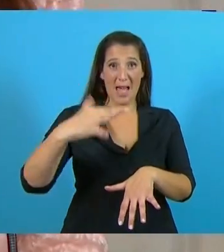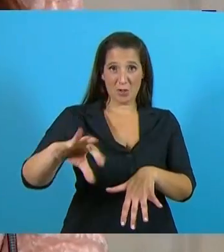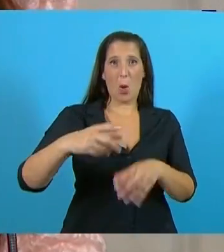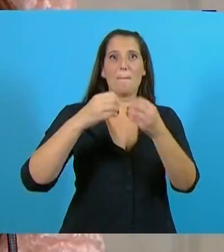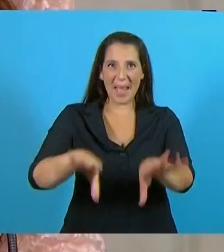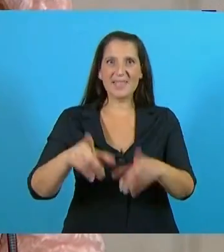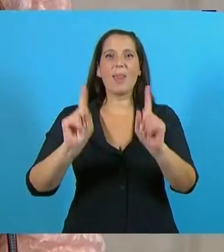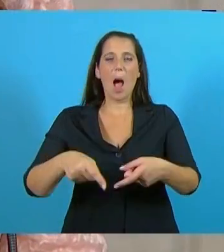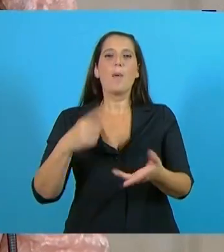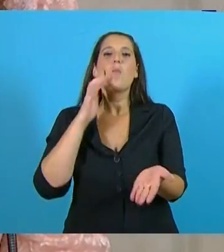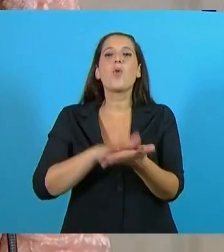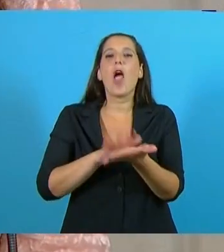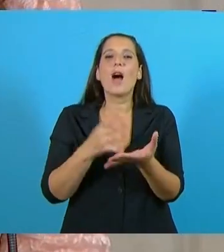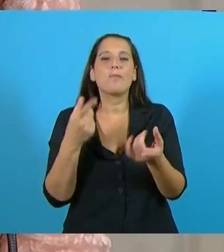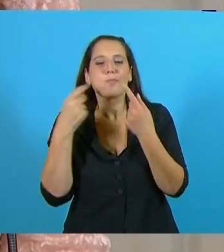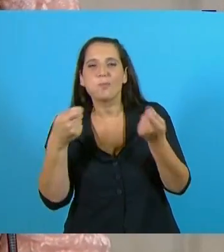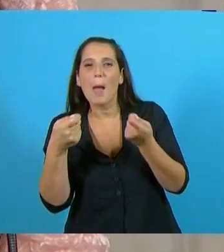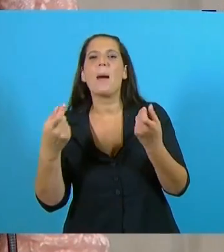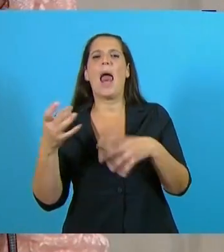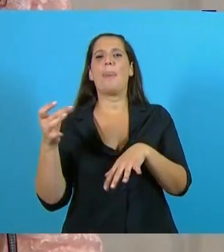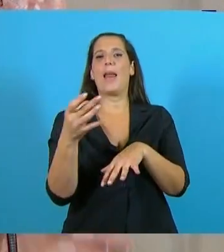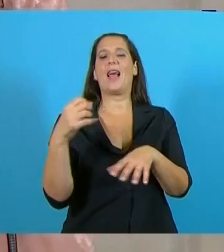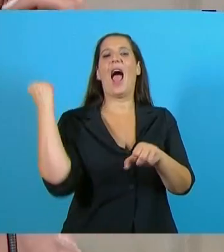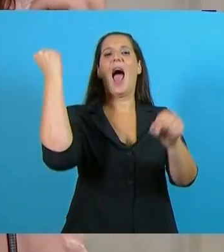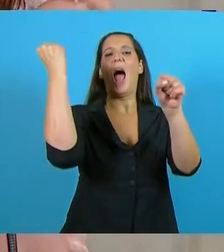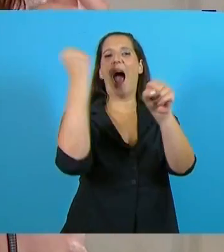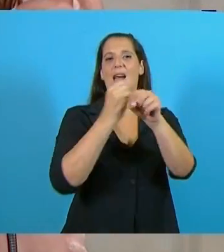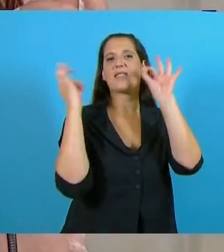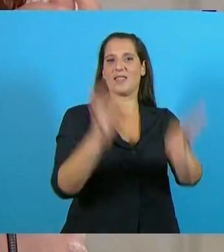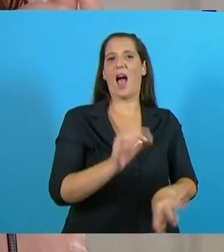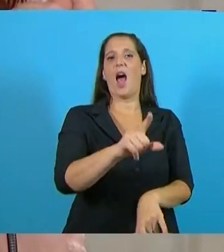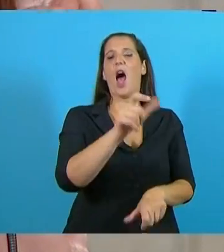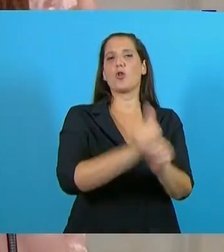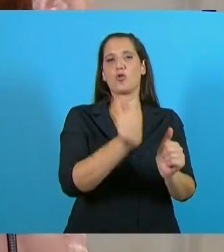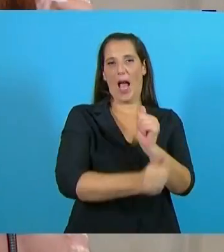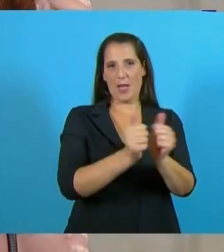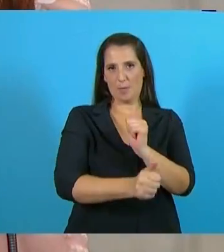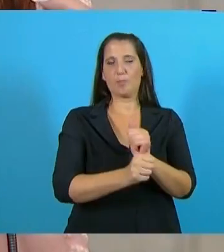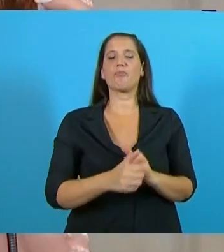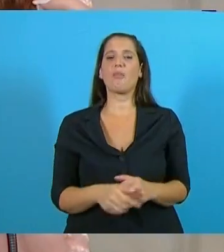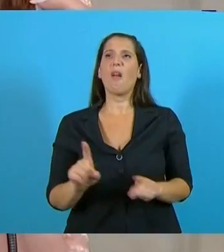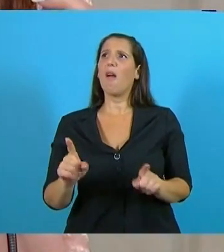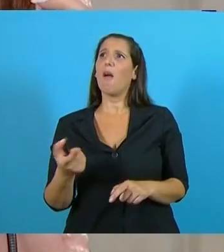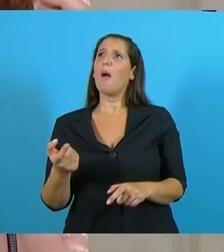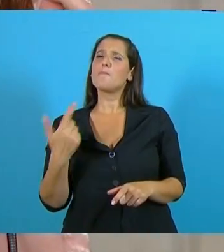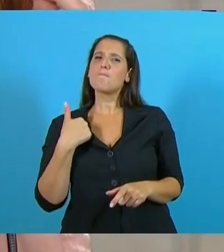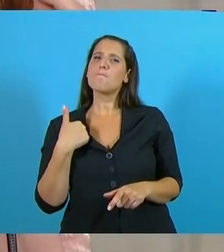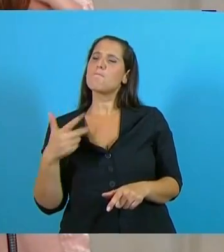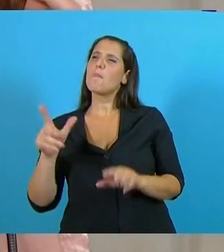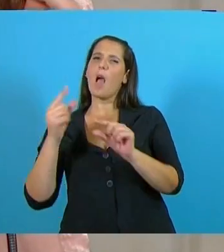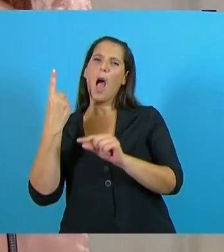Rosario. Pero me llamó ayer Florencio y me dijo dos frases que le recordaron en los dos lugares que fue,